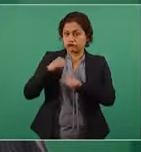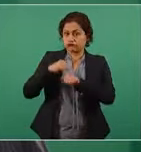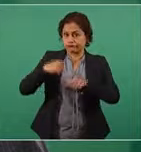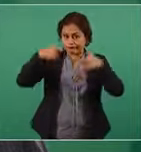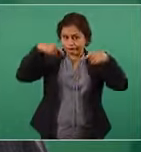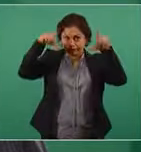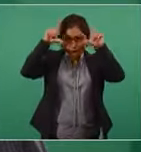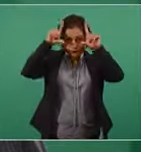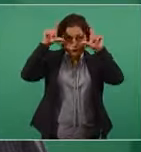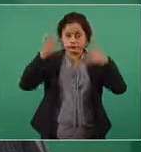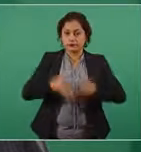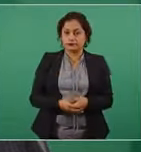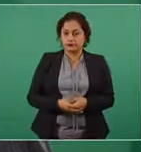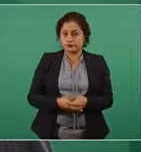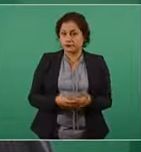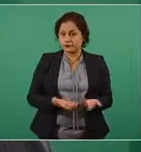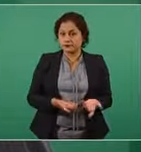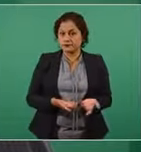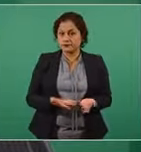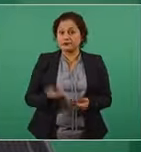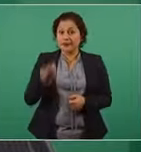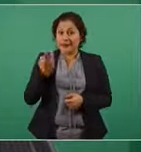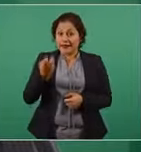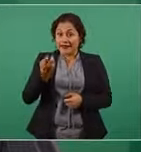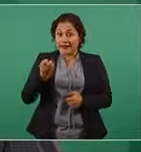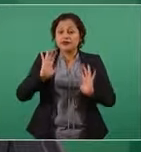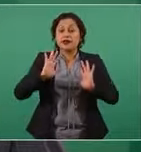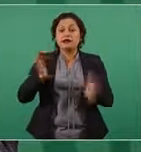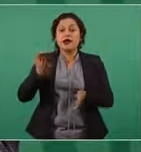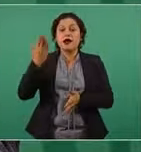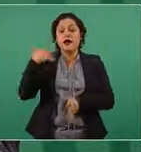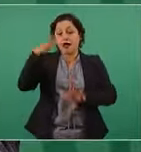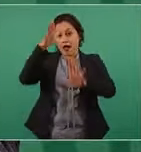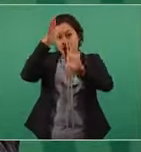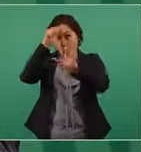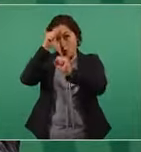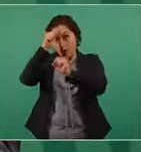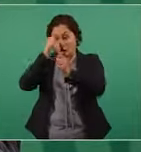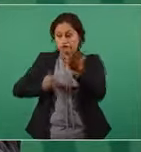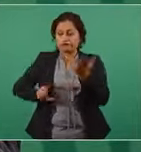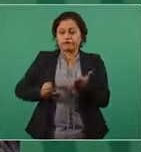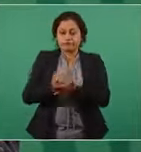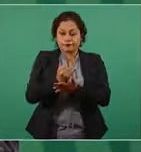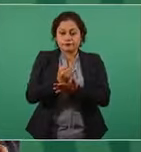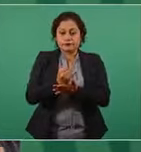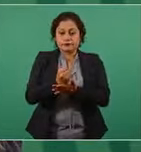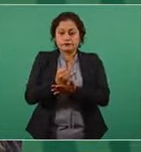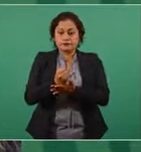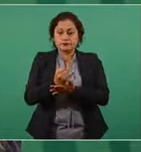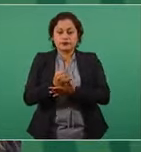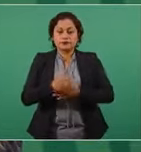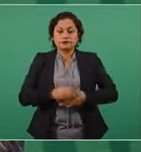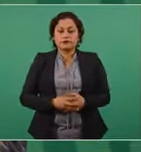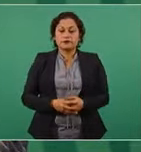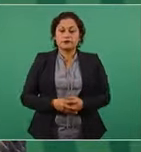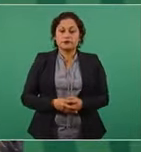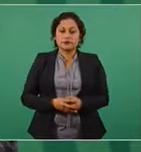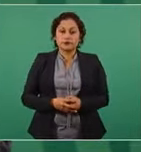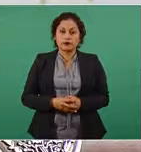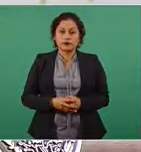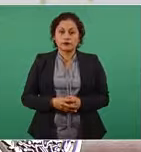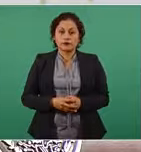Es un acuerdo que hemos tomado, tanto en el puerto